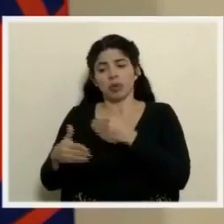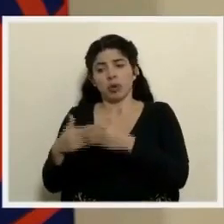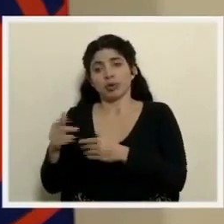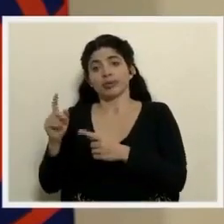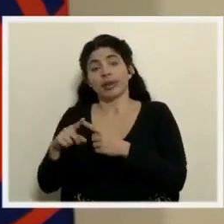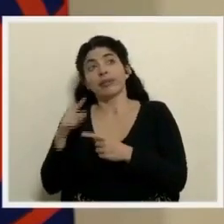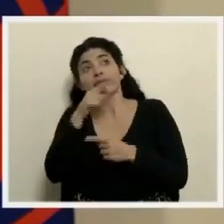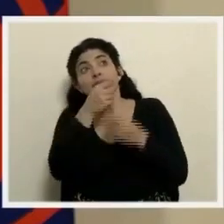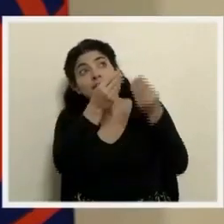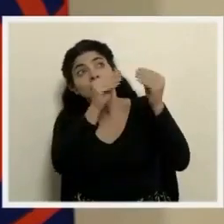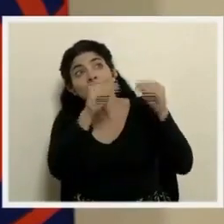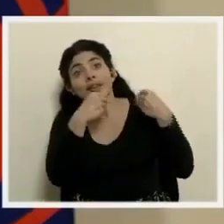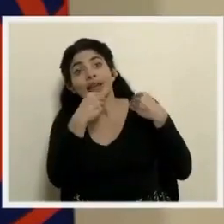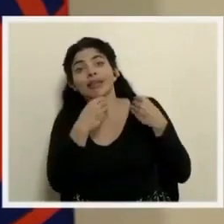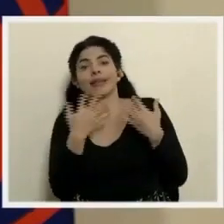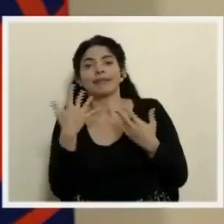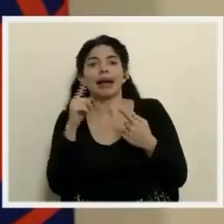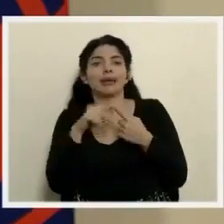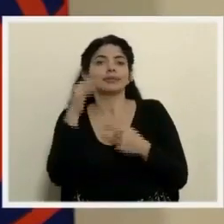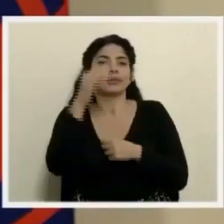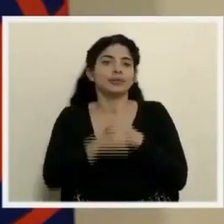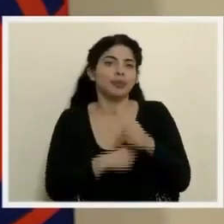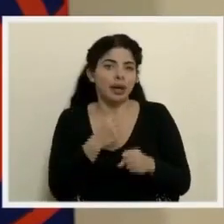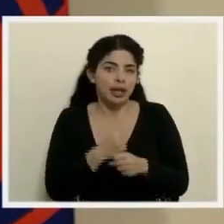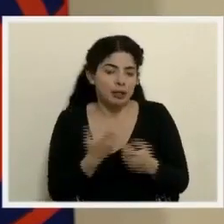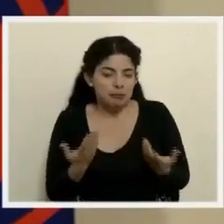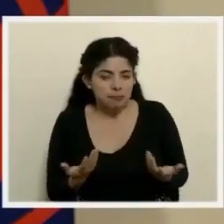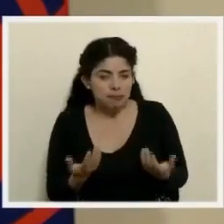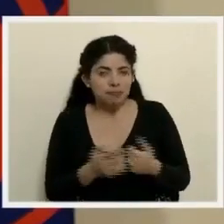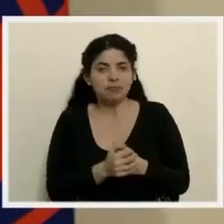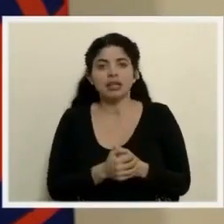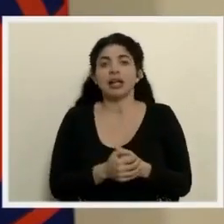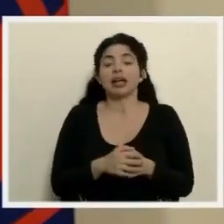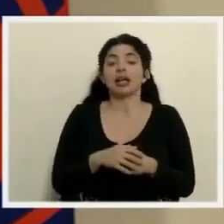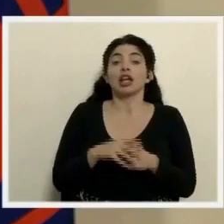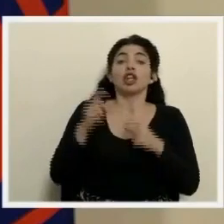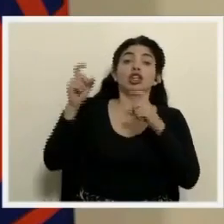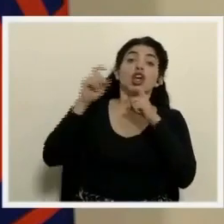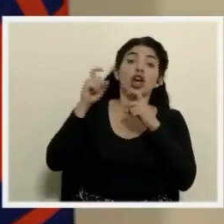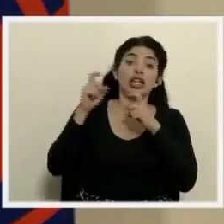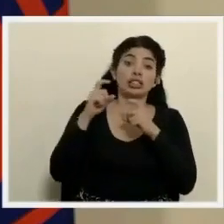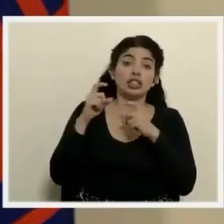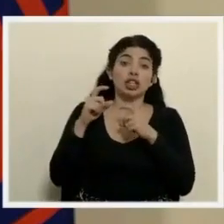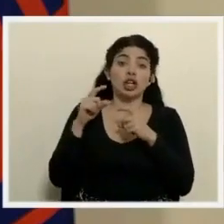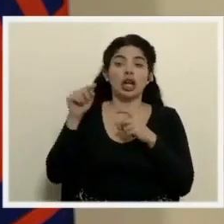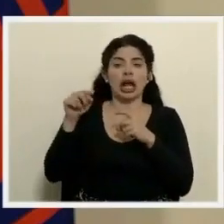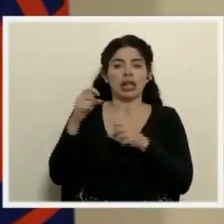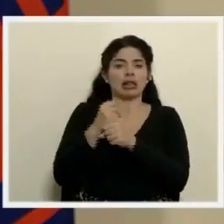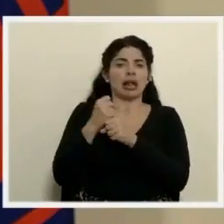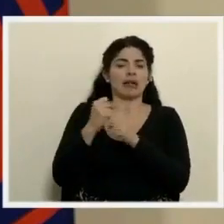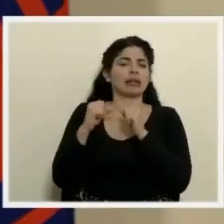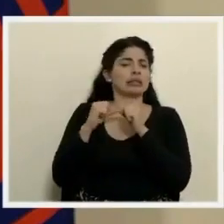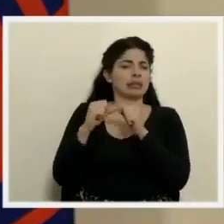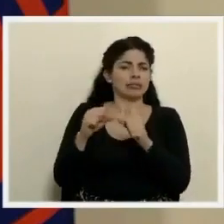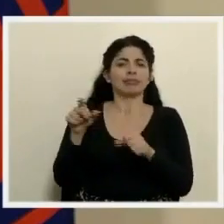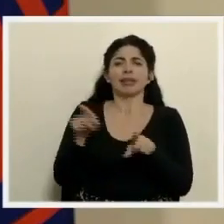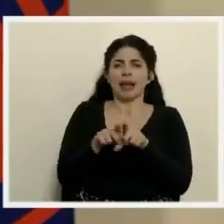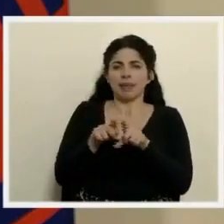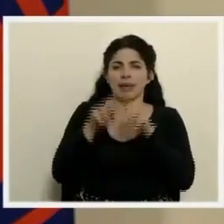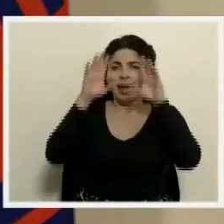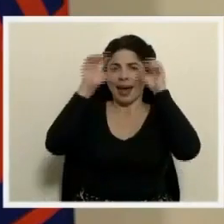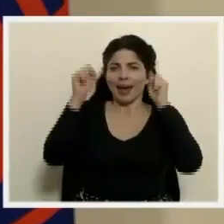que esperarnos hasta el próximo año para poder recibirlas. En términos de donaciones, es un trabajo que permanentemente también la